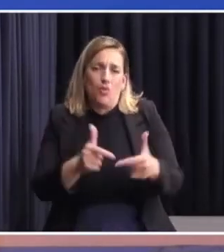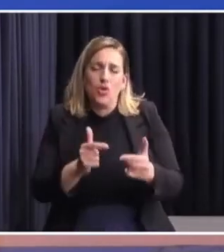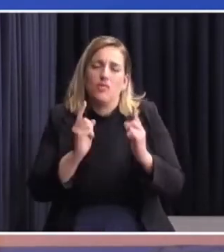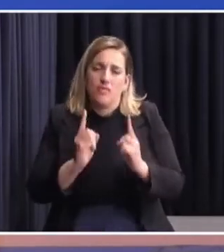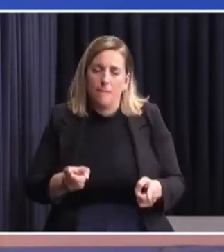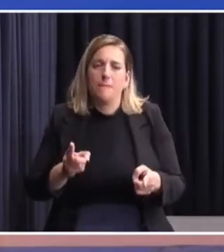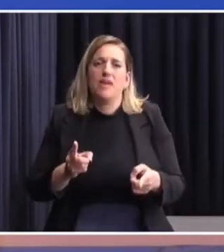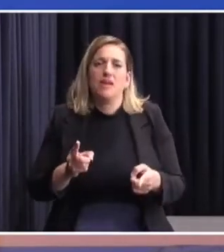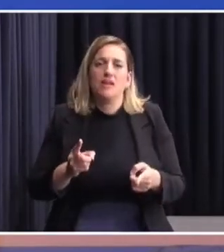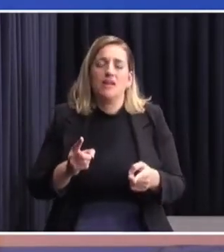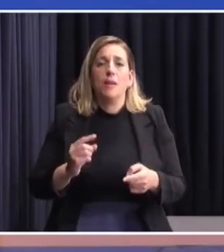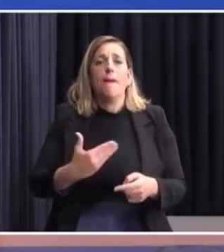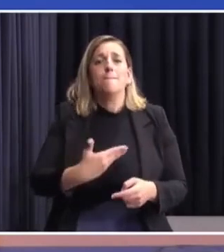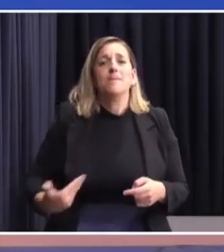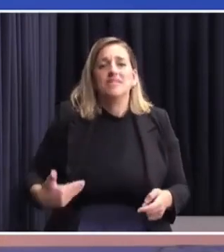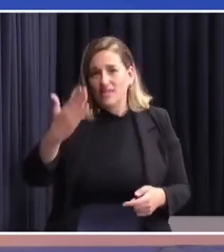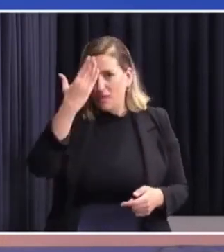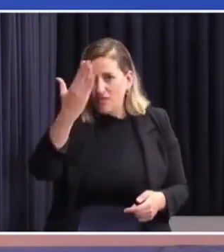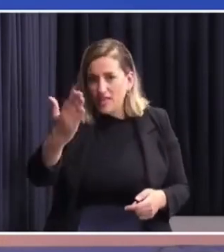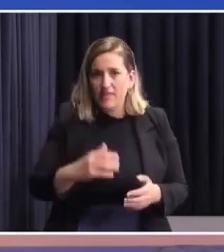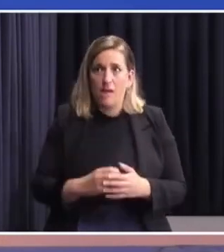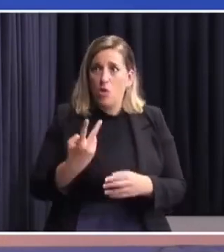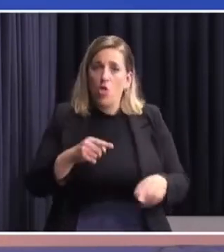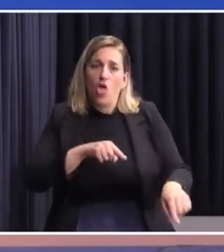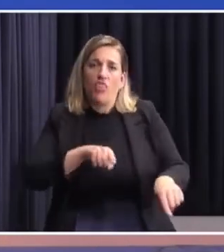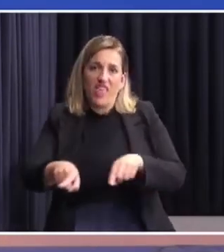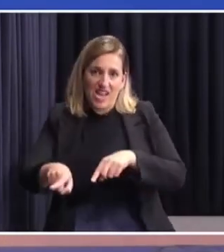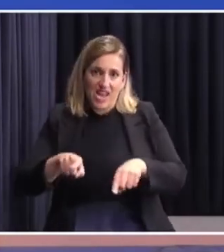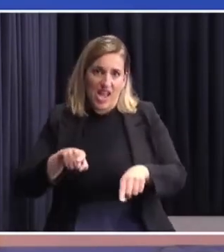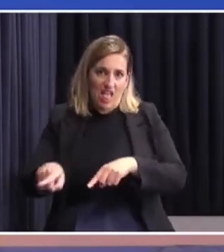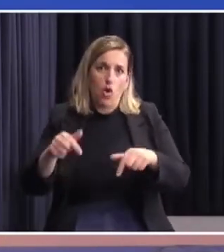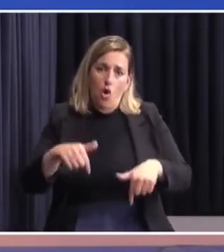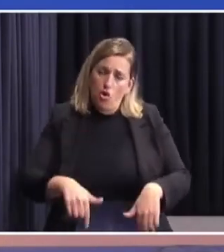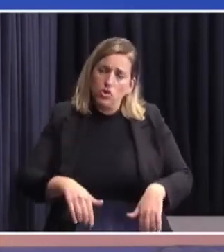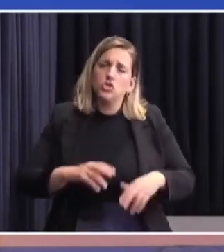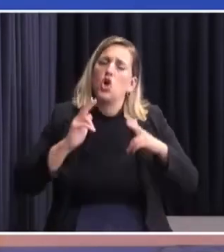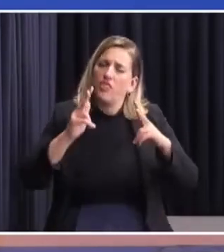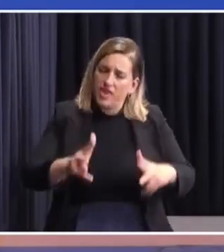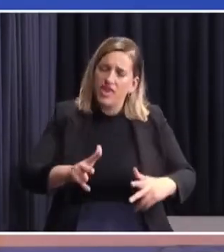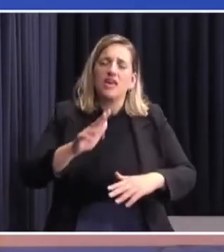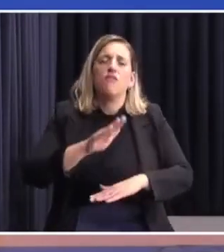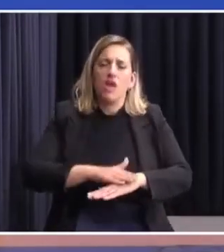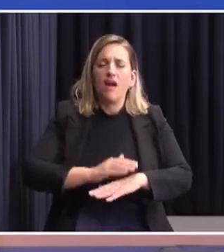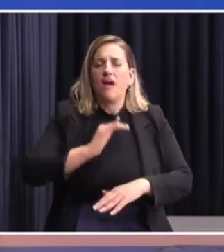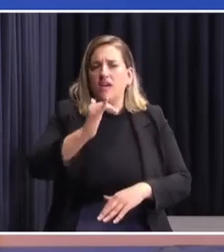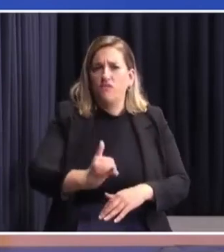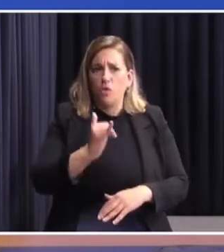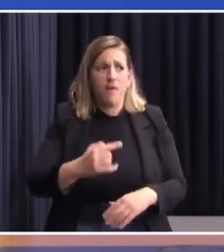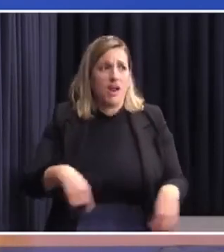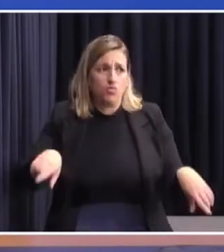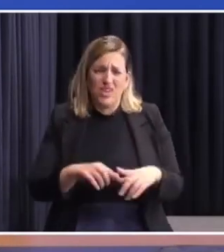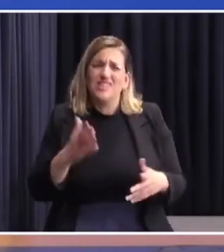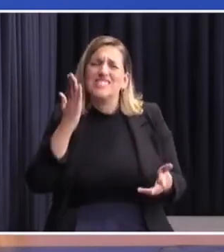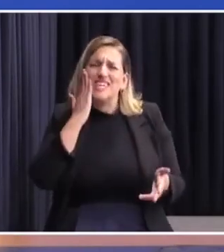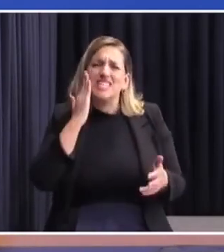reunión con el presidente del Frente Ampli y con dos delegados más, quedé en que hoy les iba a informar a ustedes.